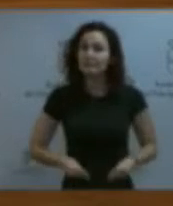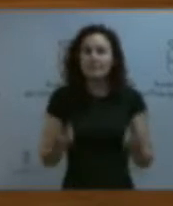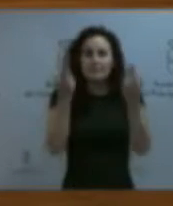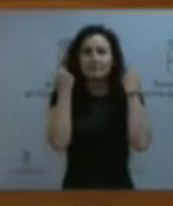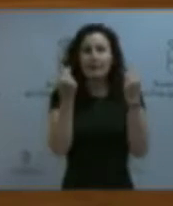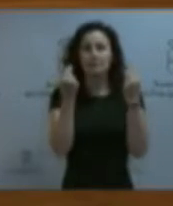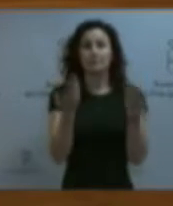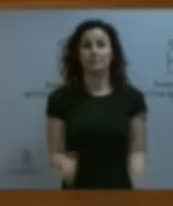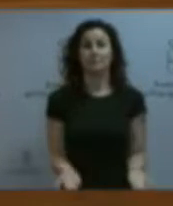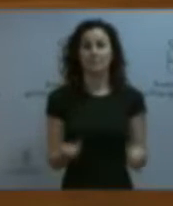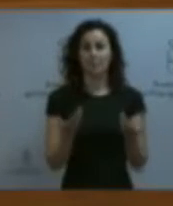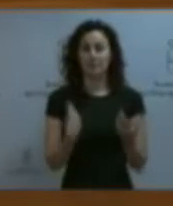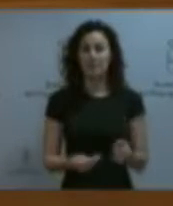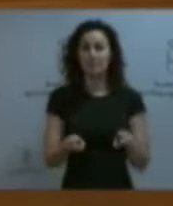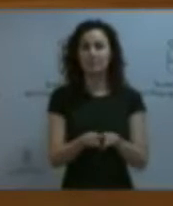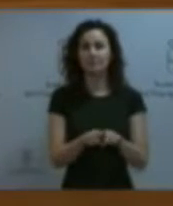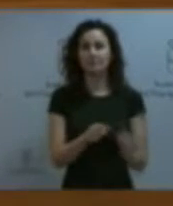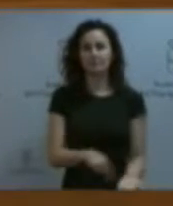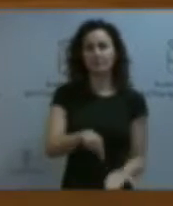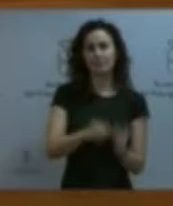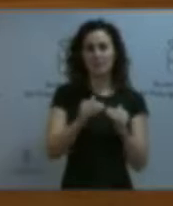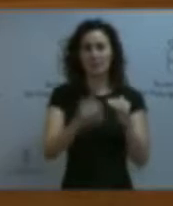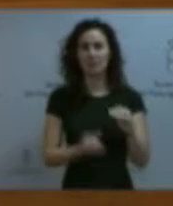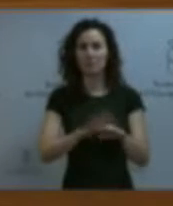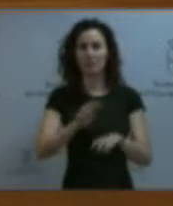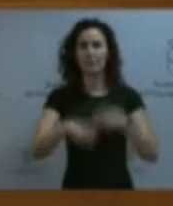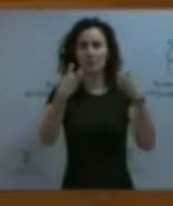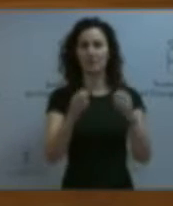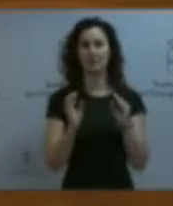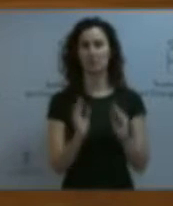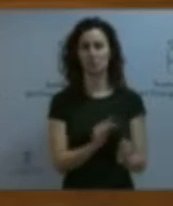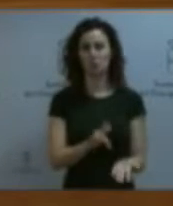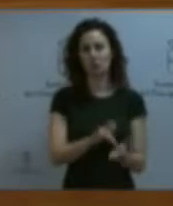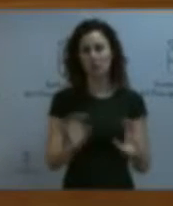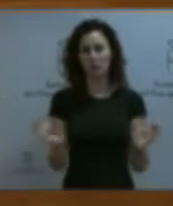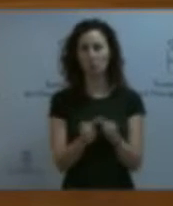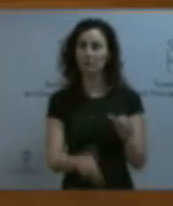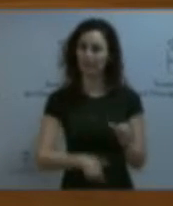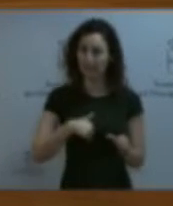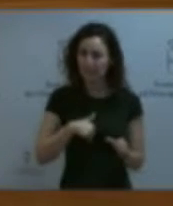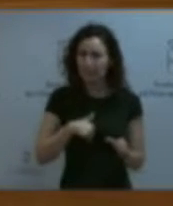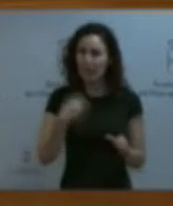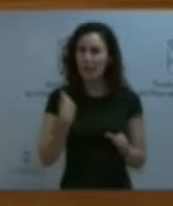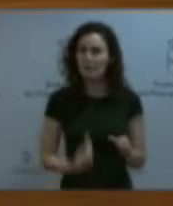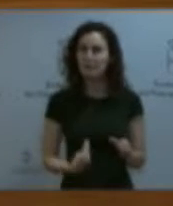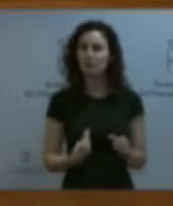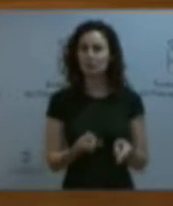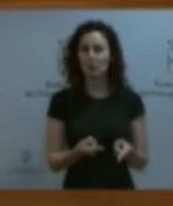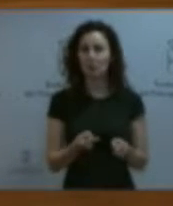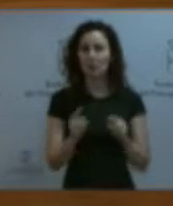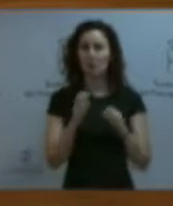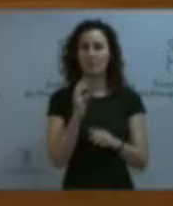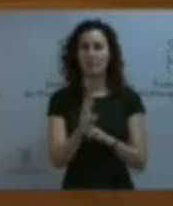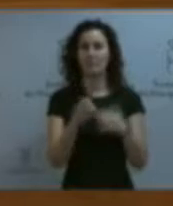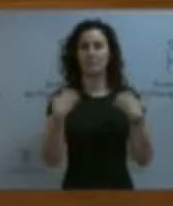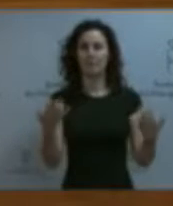La pretensión, por una parte, de rebajar las exigencias para modificar lo que apruebe la Junta General en este pleno, en este